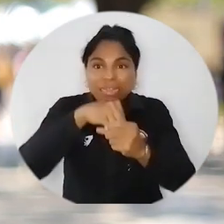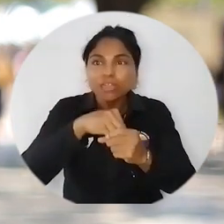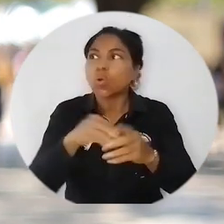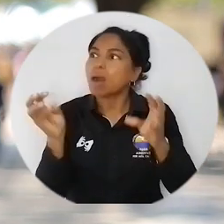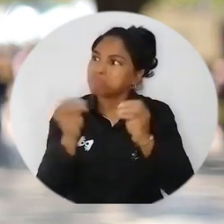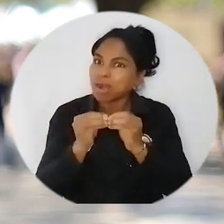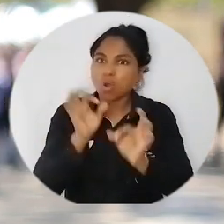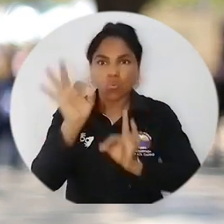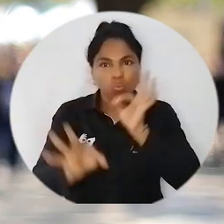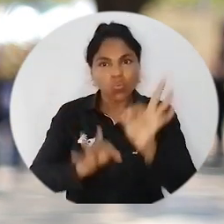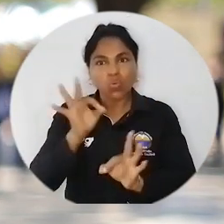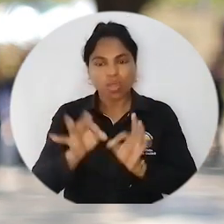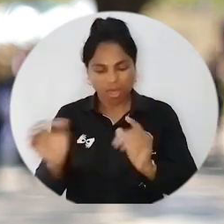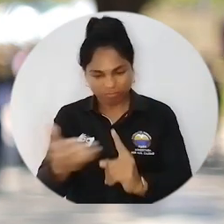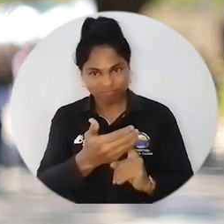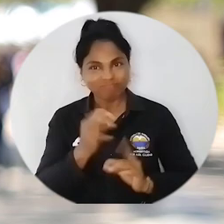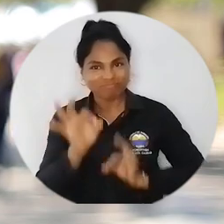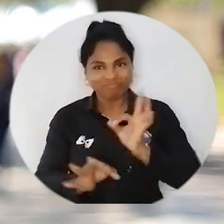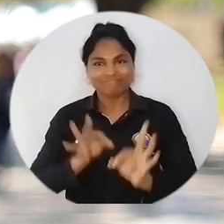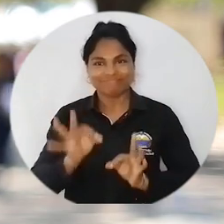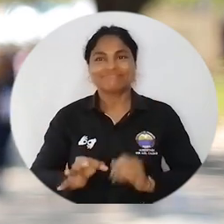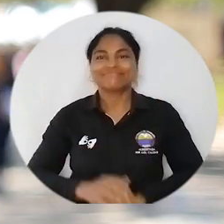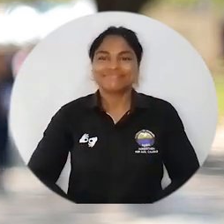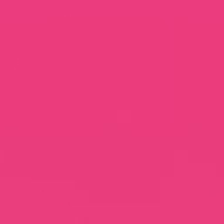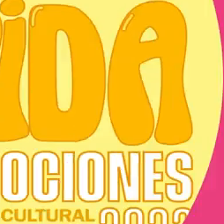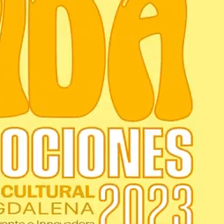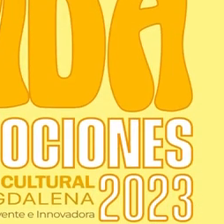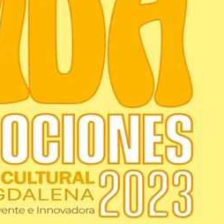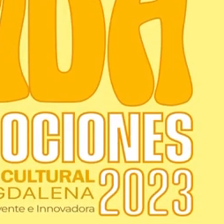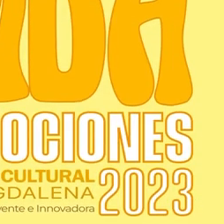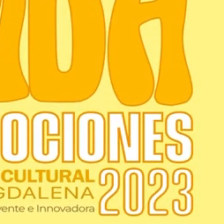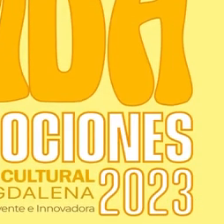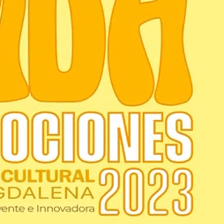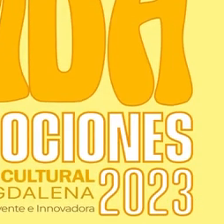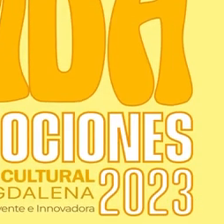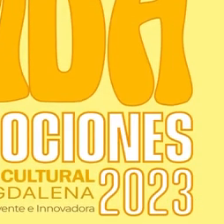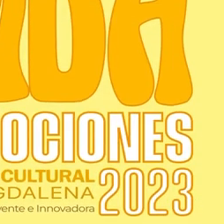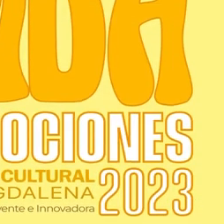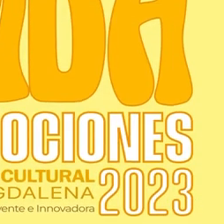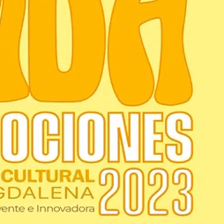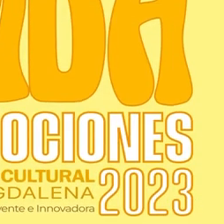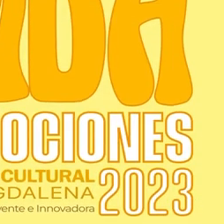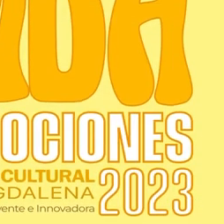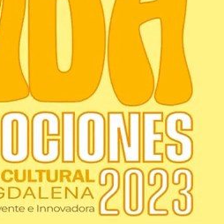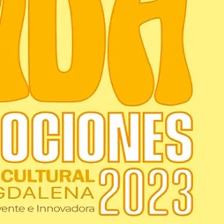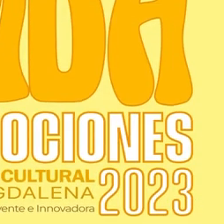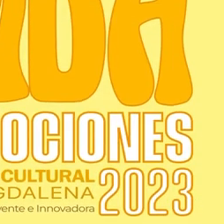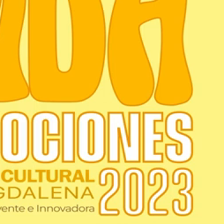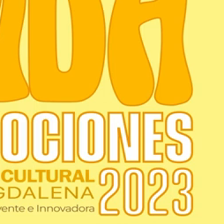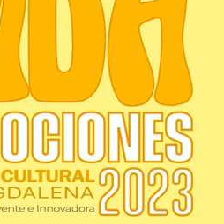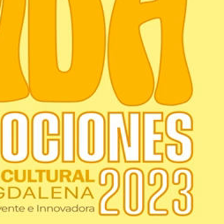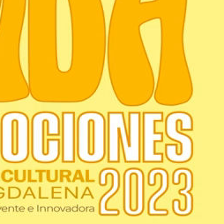en el campus podemos estar con mucho más cuidado y podemos estar más protegidos. Universidad del Magdalena, aún más